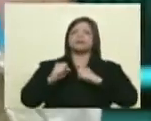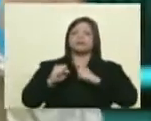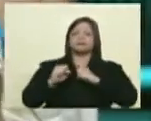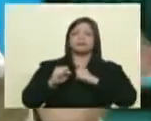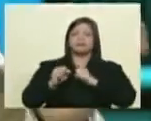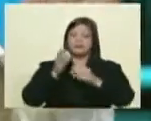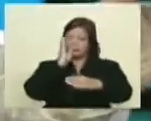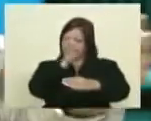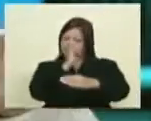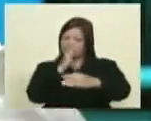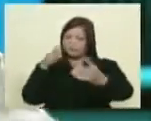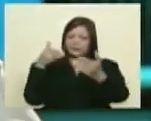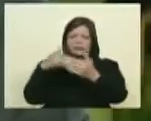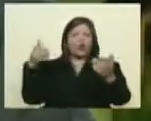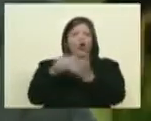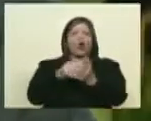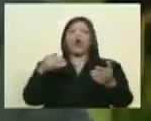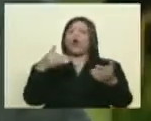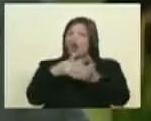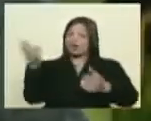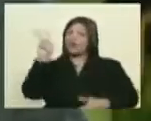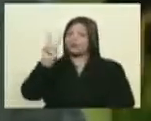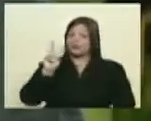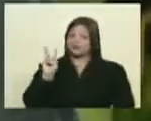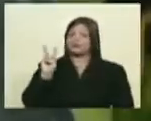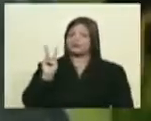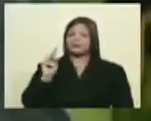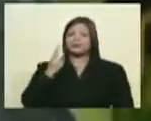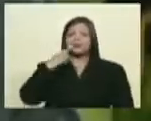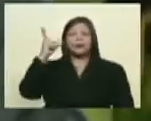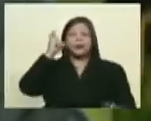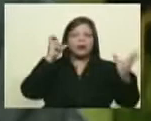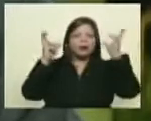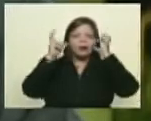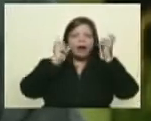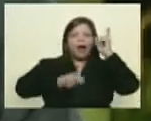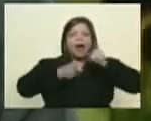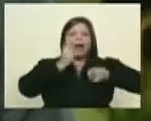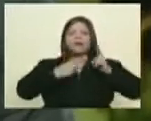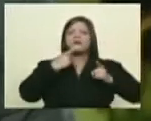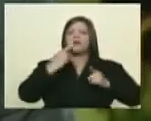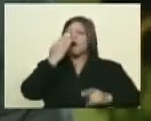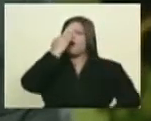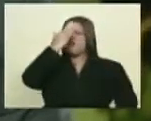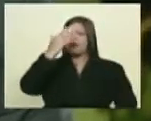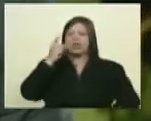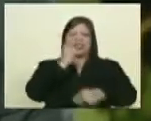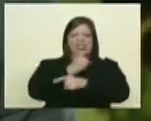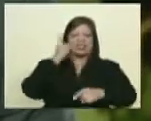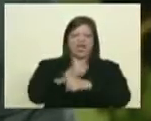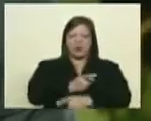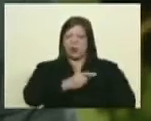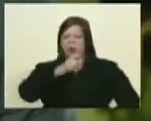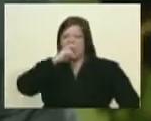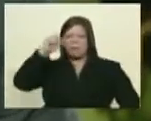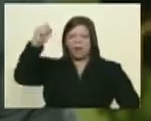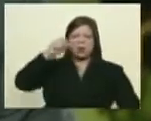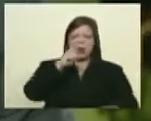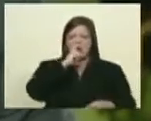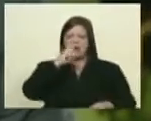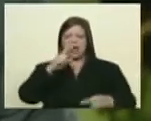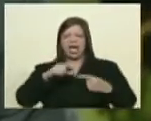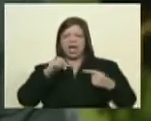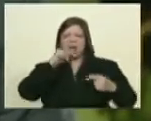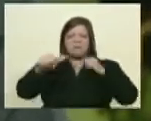destajo de acoso y derribo en contra de Venezuela yo he escuchado algunos que argumentan frente a la dictadura y digamos la